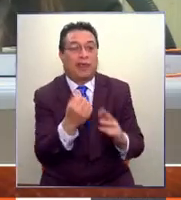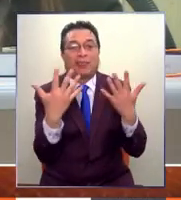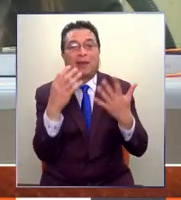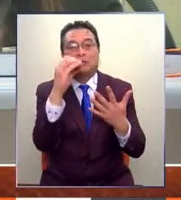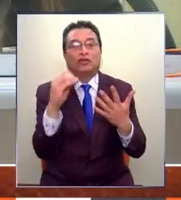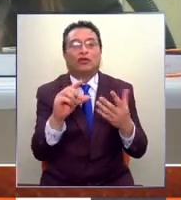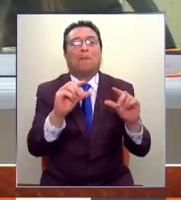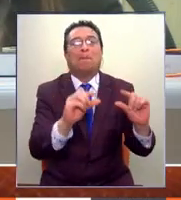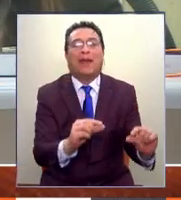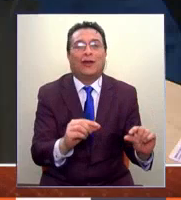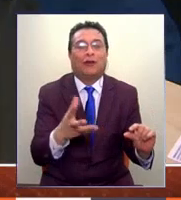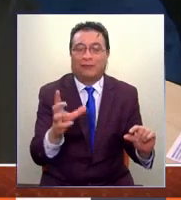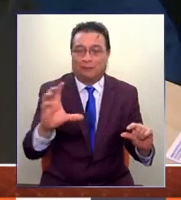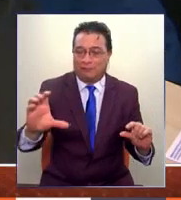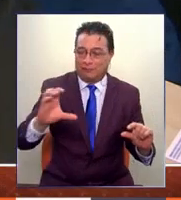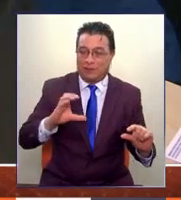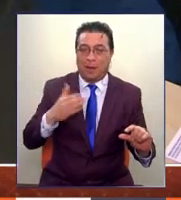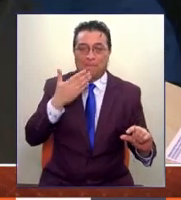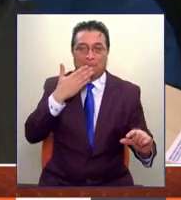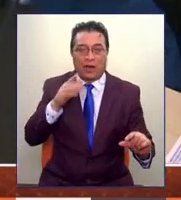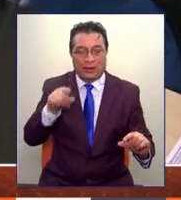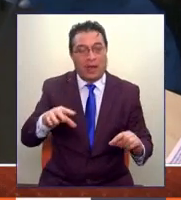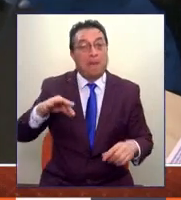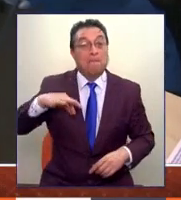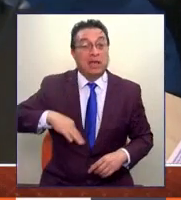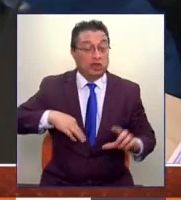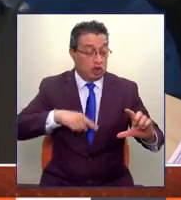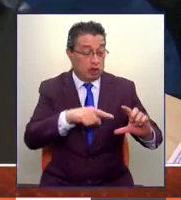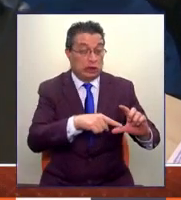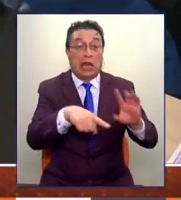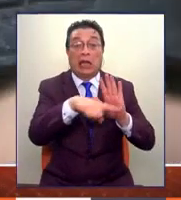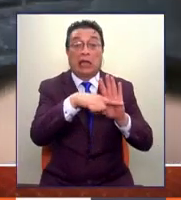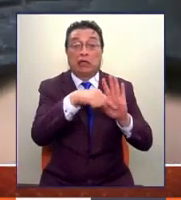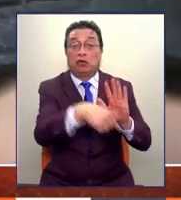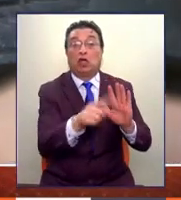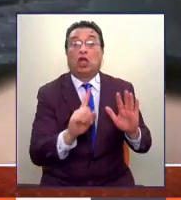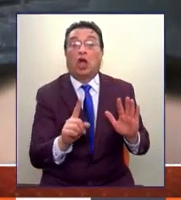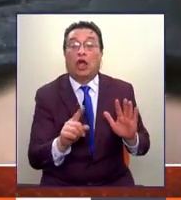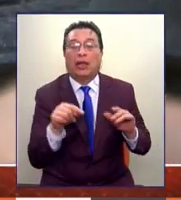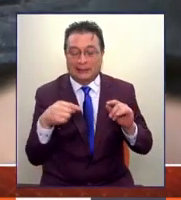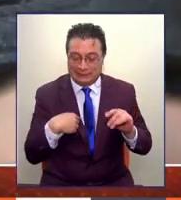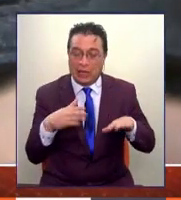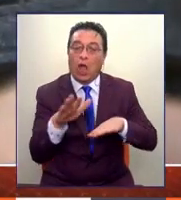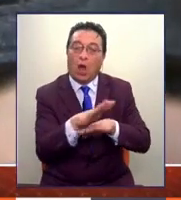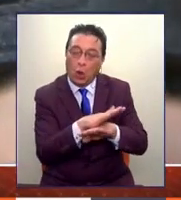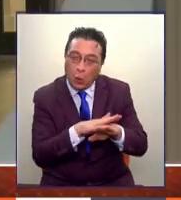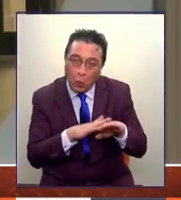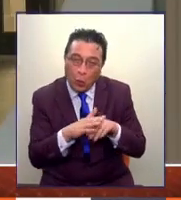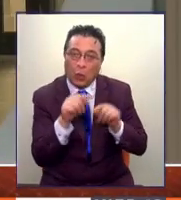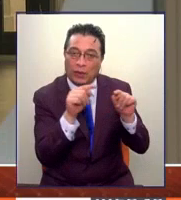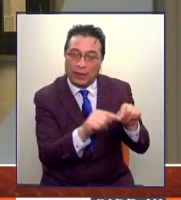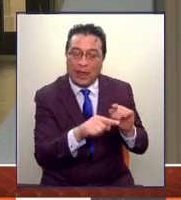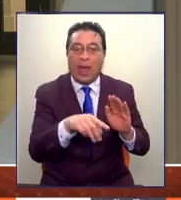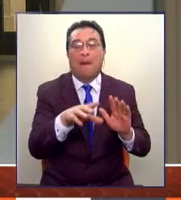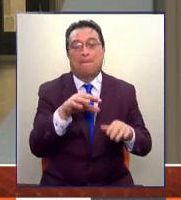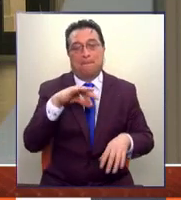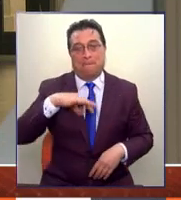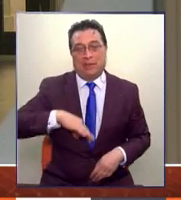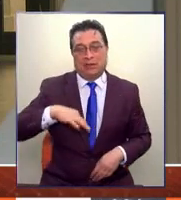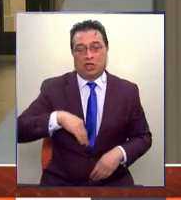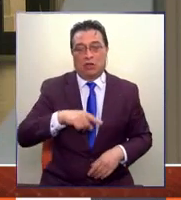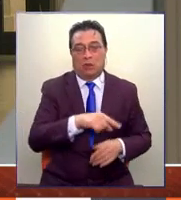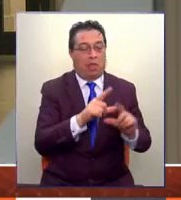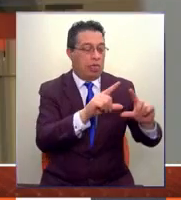10%, pero sin afectar su pensión. Y eso es lo principal. Nosotros queremos cuidar esa pensión y no debilitarla, como yo le decía